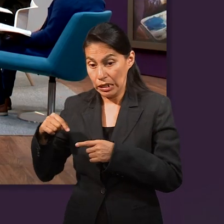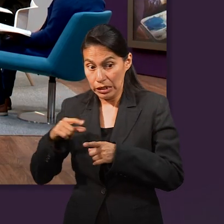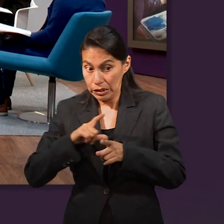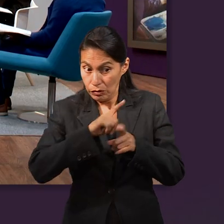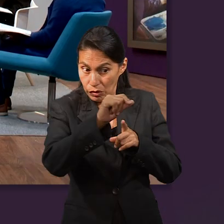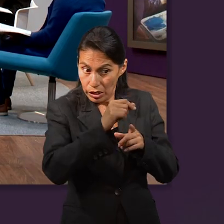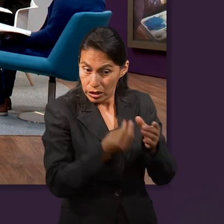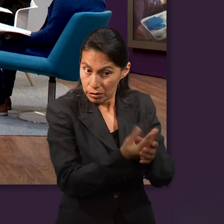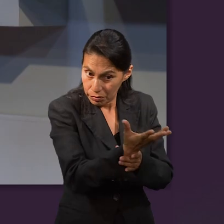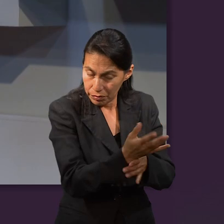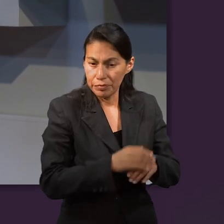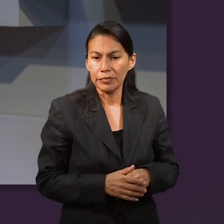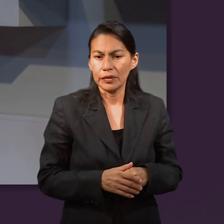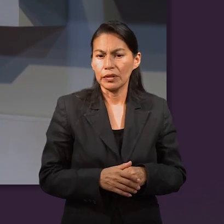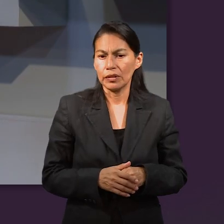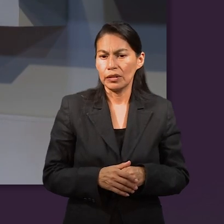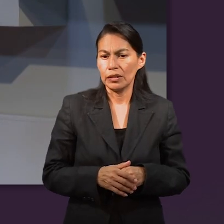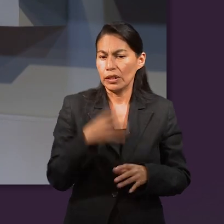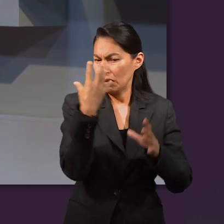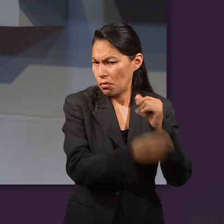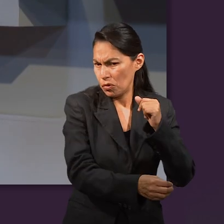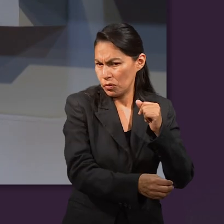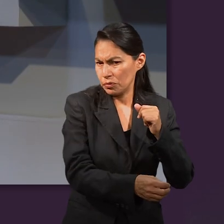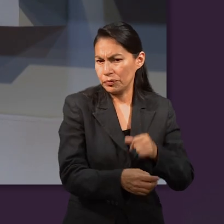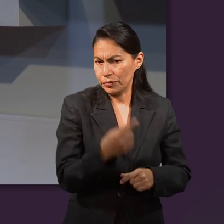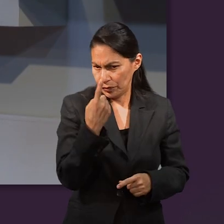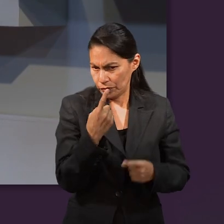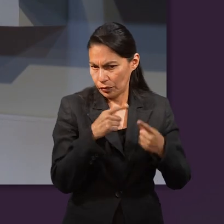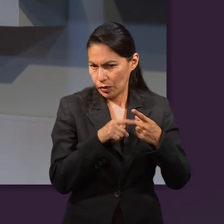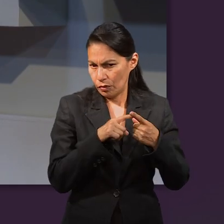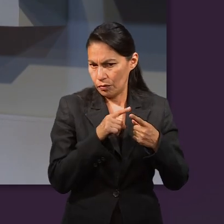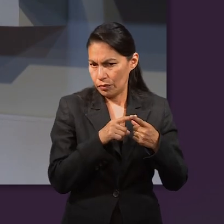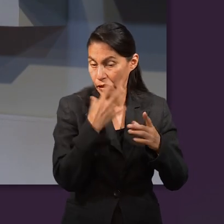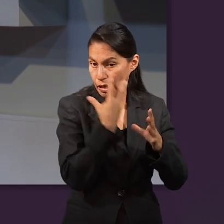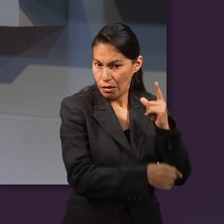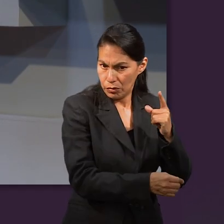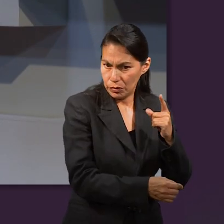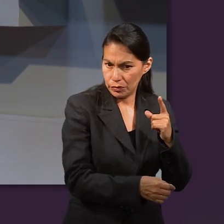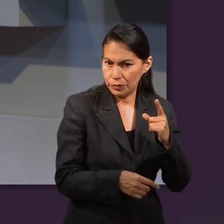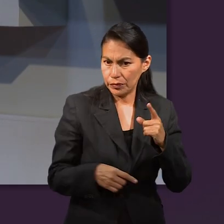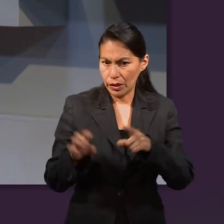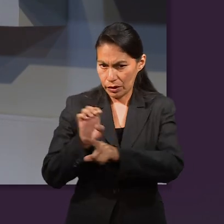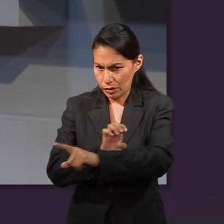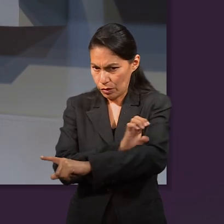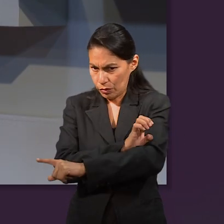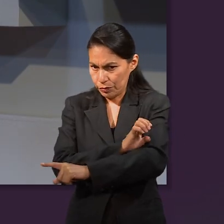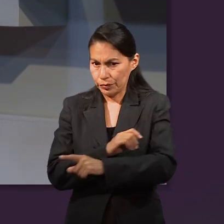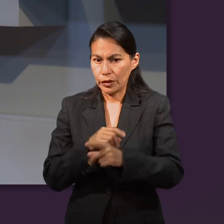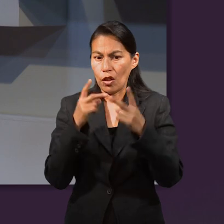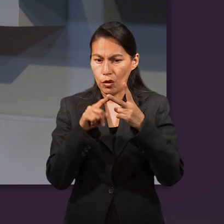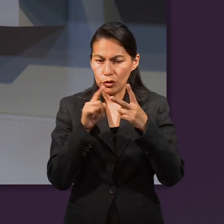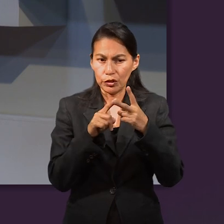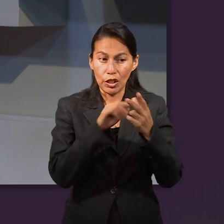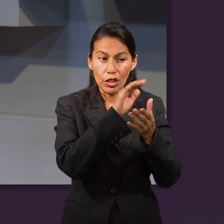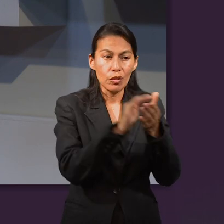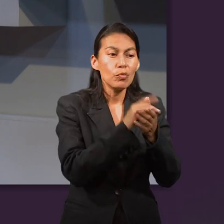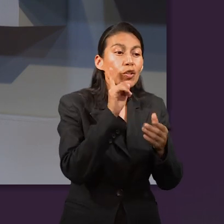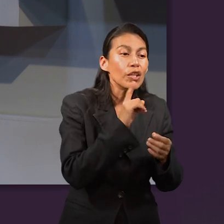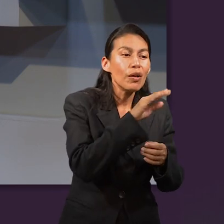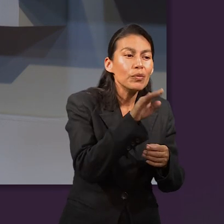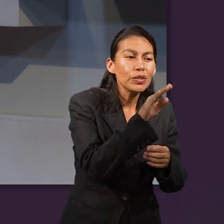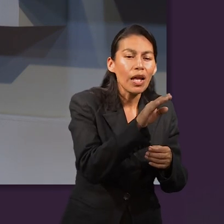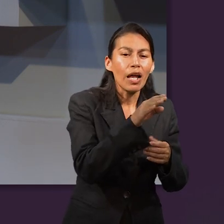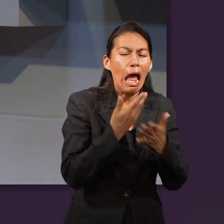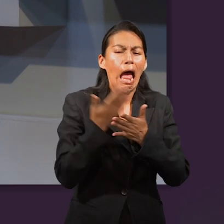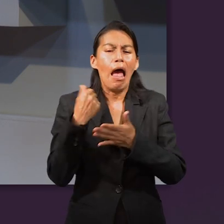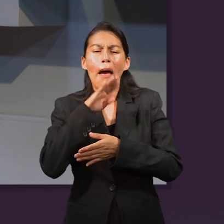su casa con un propósito, con un doble propósito. Entonces había, en resumen, se había, había huido de Esaú, pero también había ido a buscar